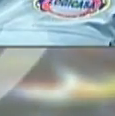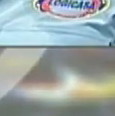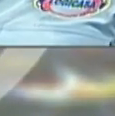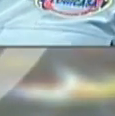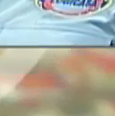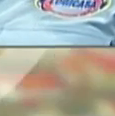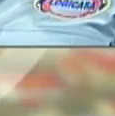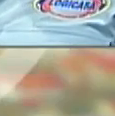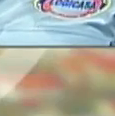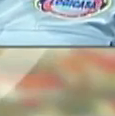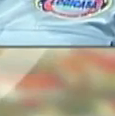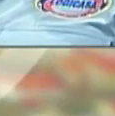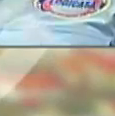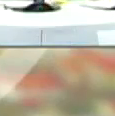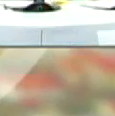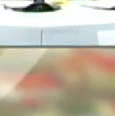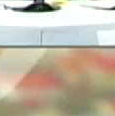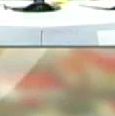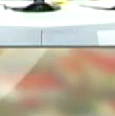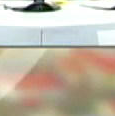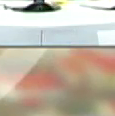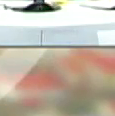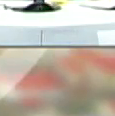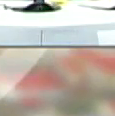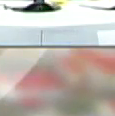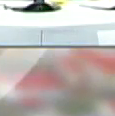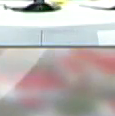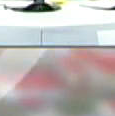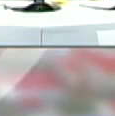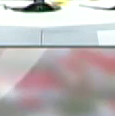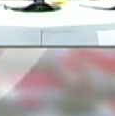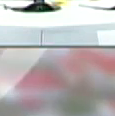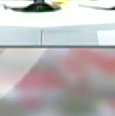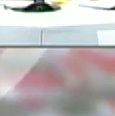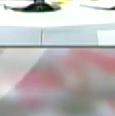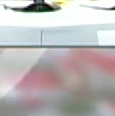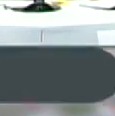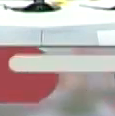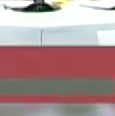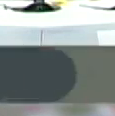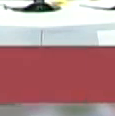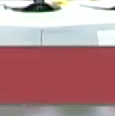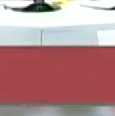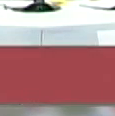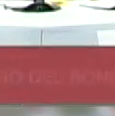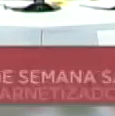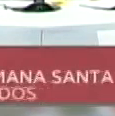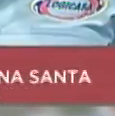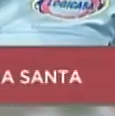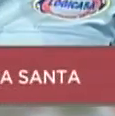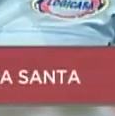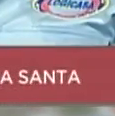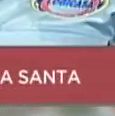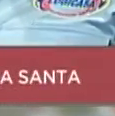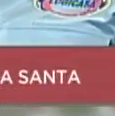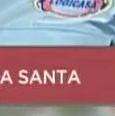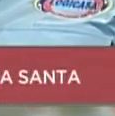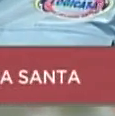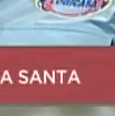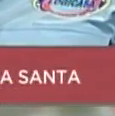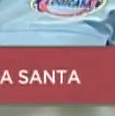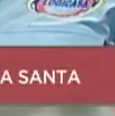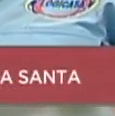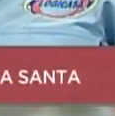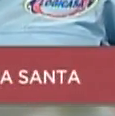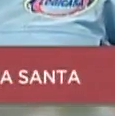y yo compro en casa. Leal Tellería, por favor. Háblame. Aquí está. Háblale al pueblo de Venezuela